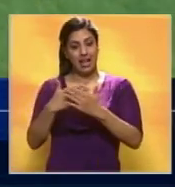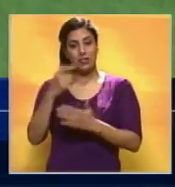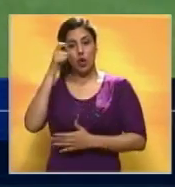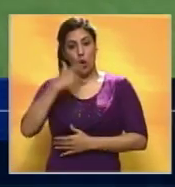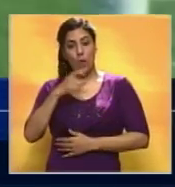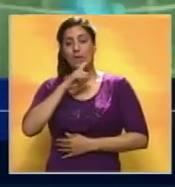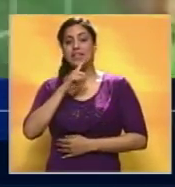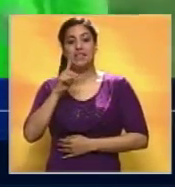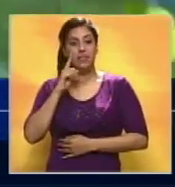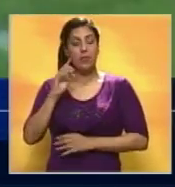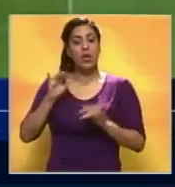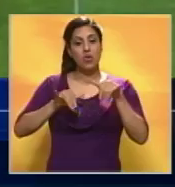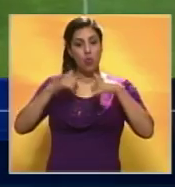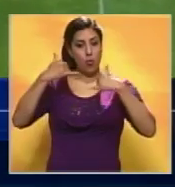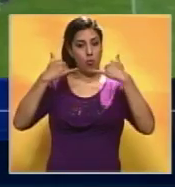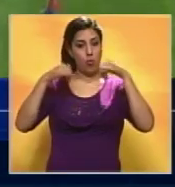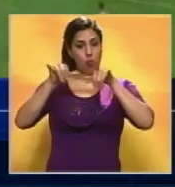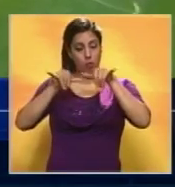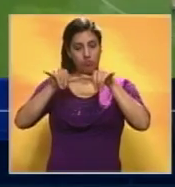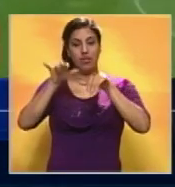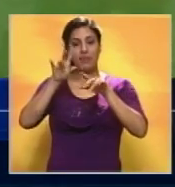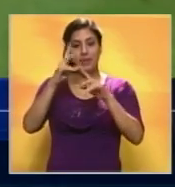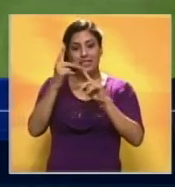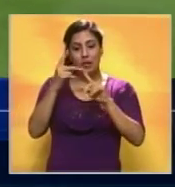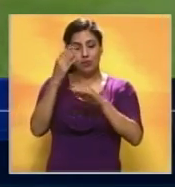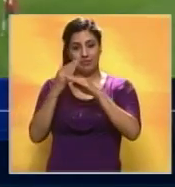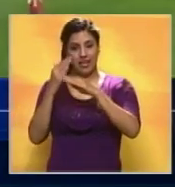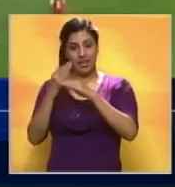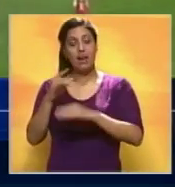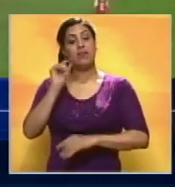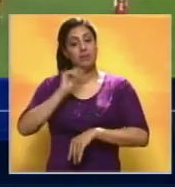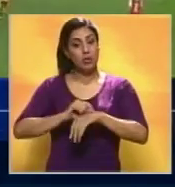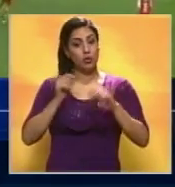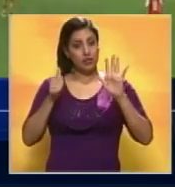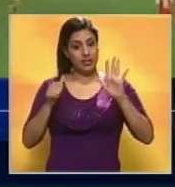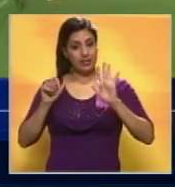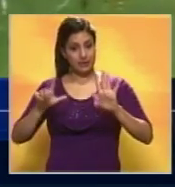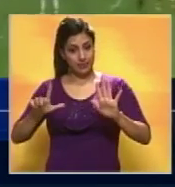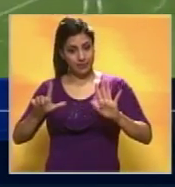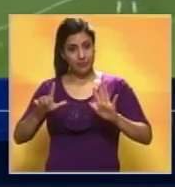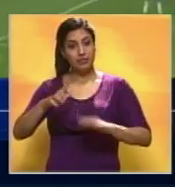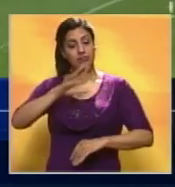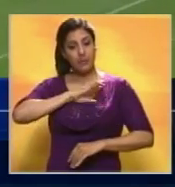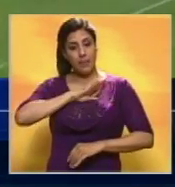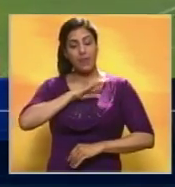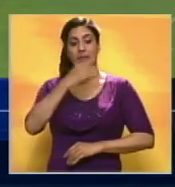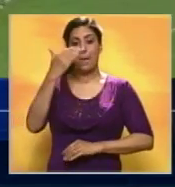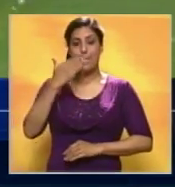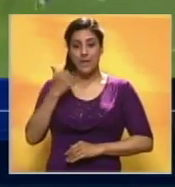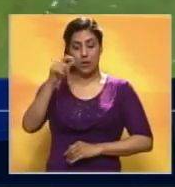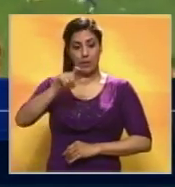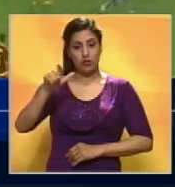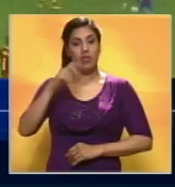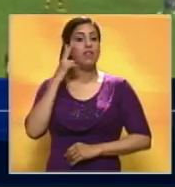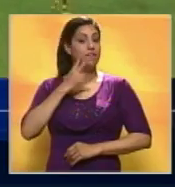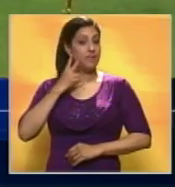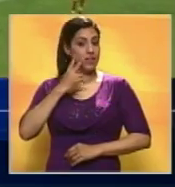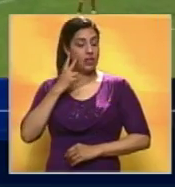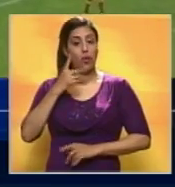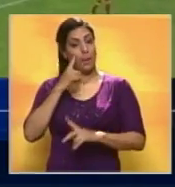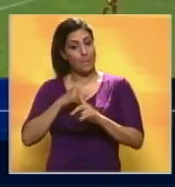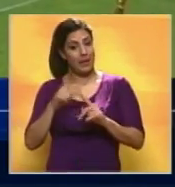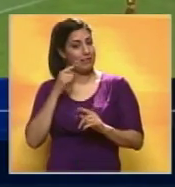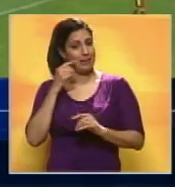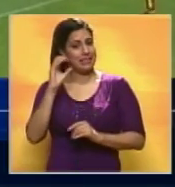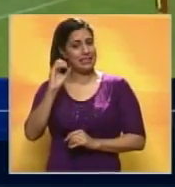Adrián Ferreira engoló las acciones al inicio de la segunda mitad. En el minuto 67, Jan Hurtado puso en ventaja a los Chamos, vino tinto, pero